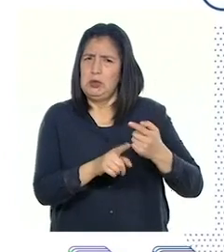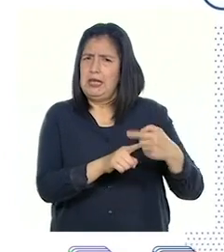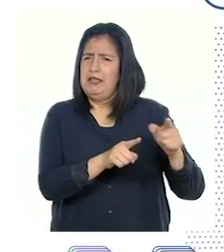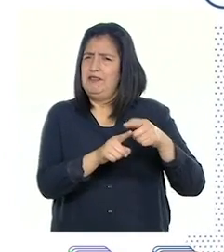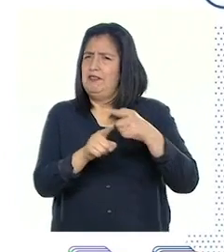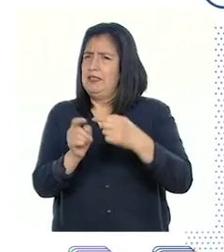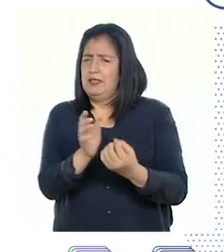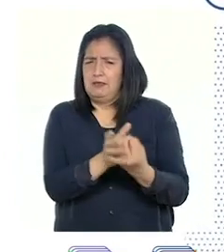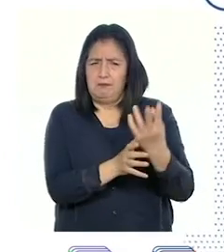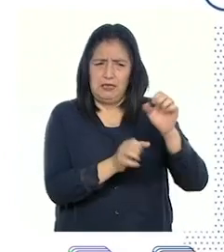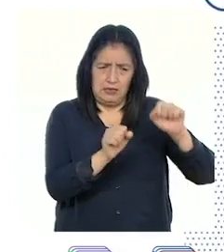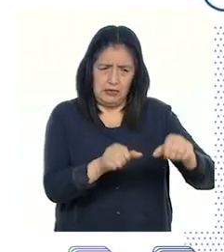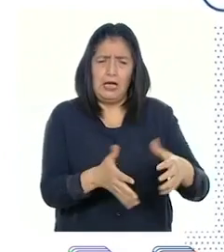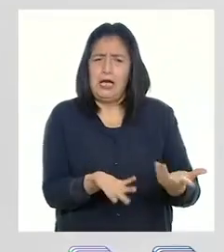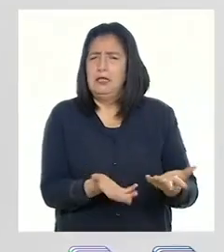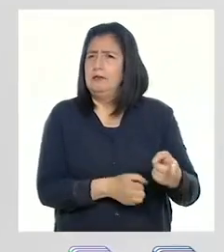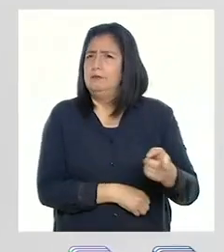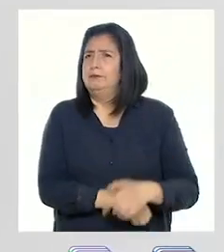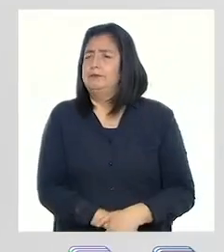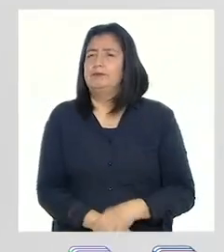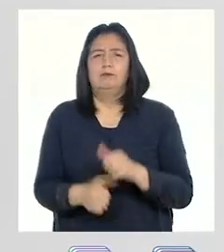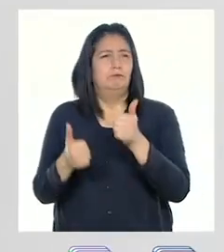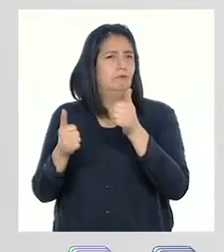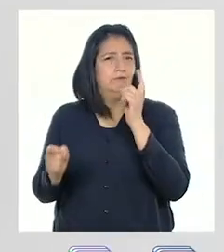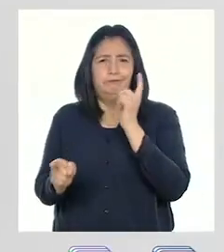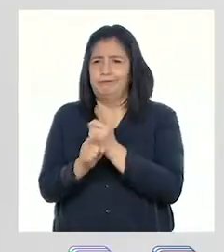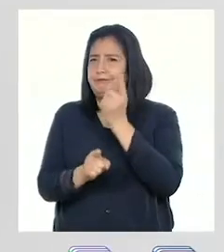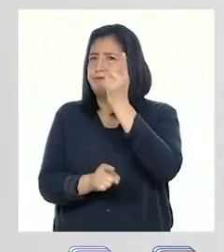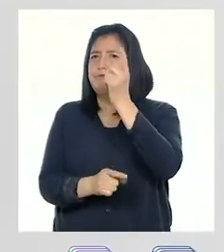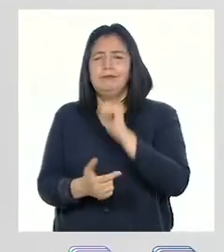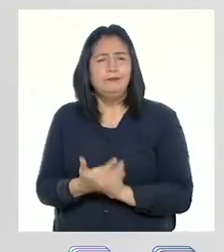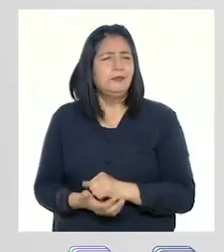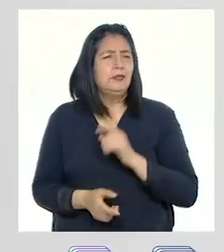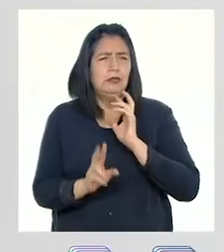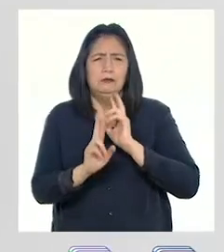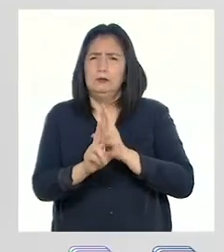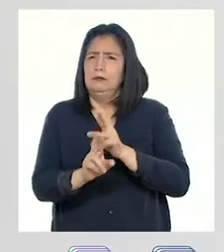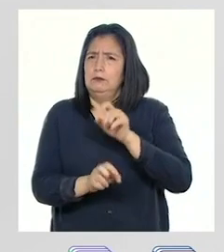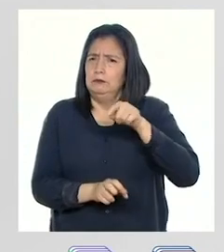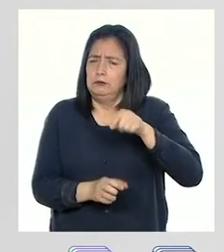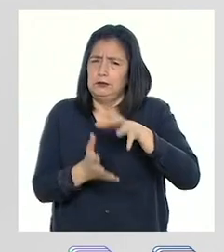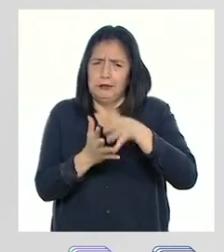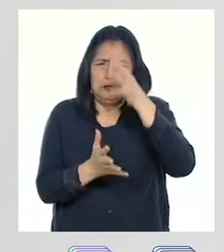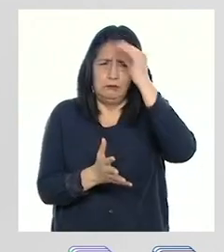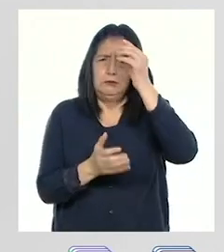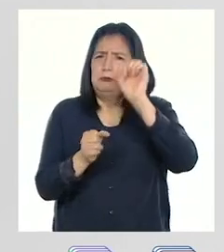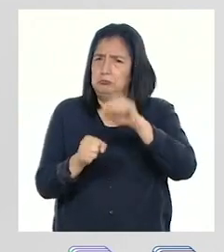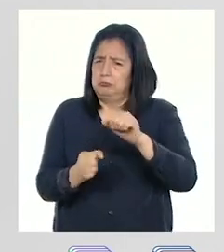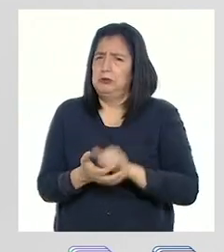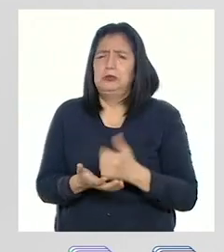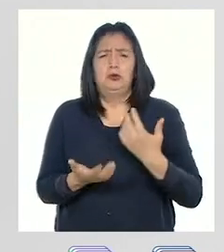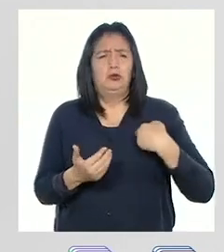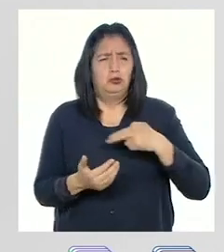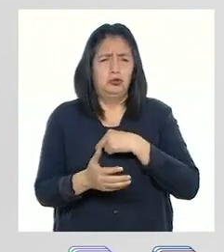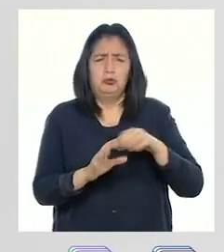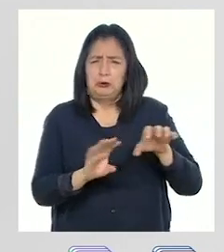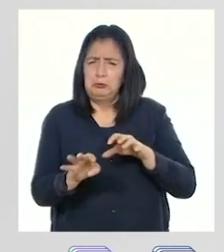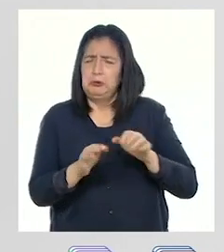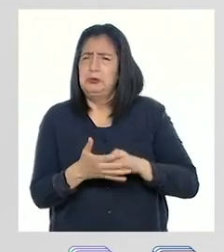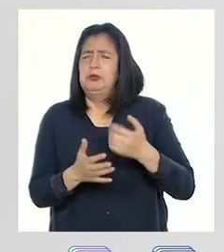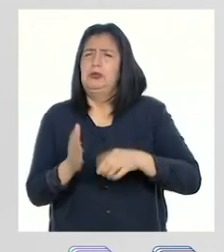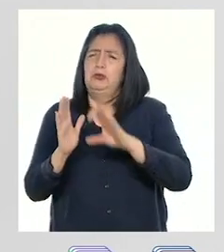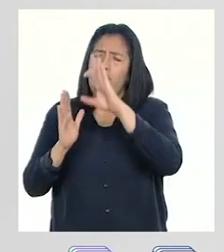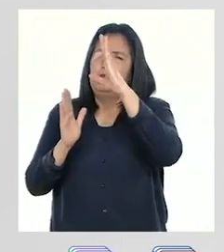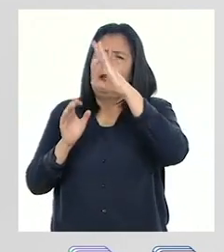diversidad de plantas que existen en ellas. Exacto. Como resultado de este aprendizaje, elaboraremos